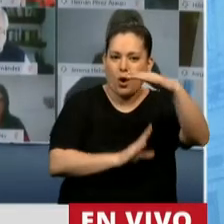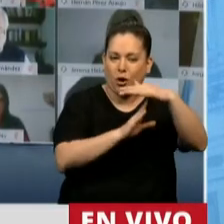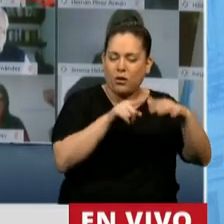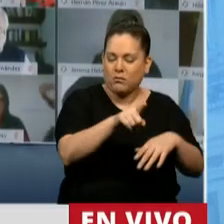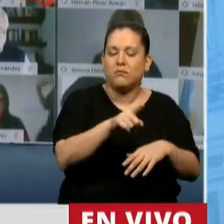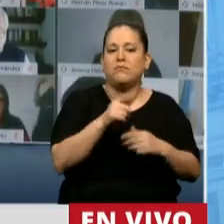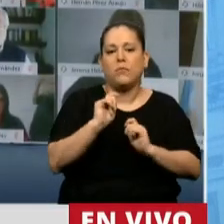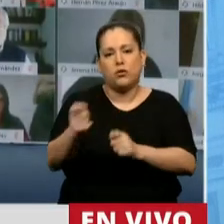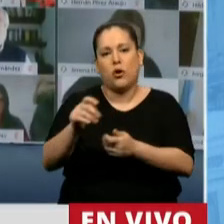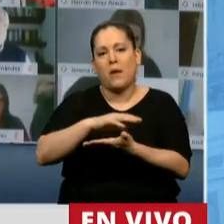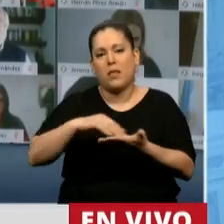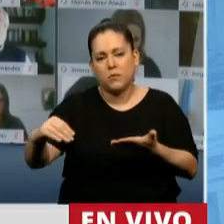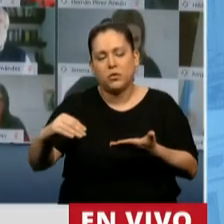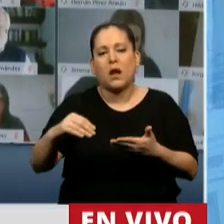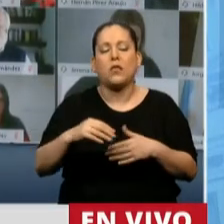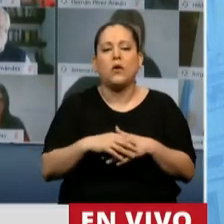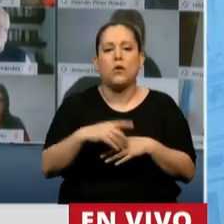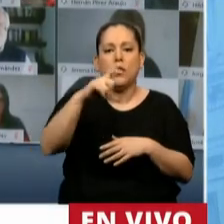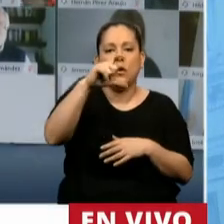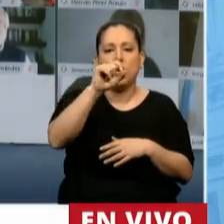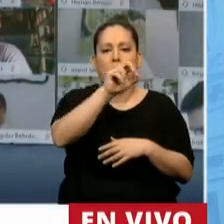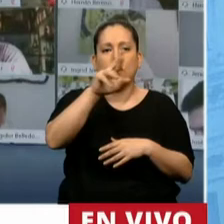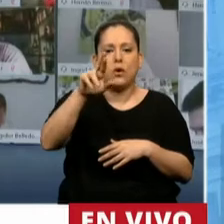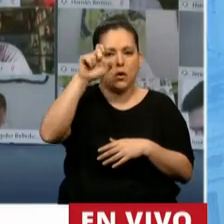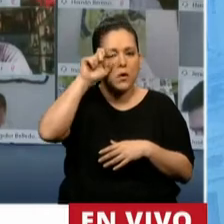tiene la palabra el diputado Walter Correa.